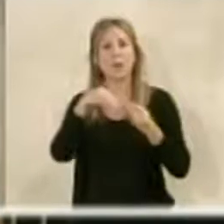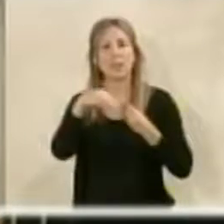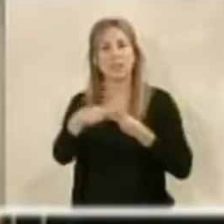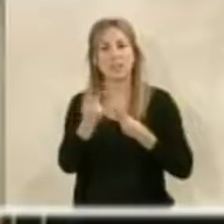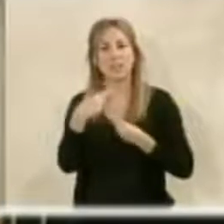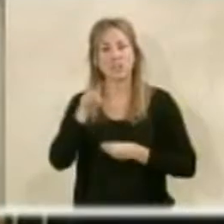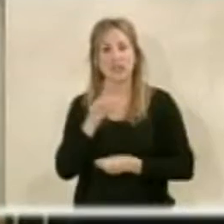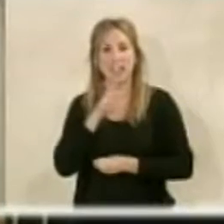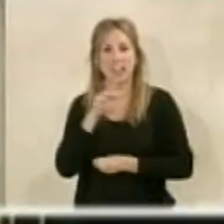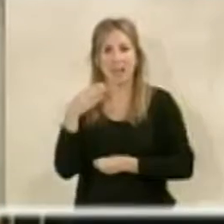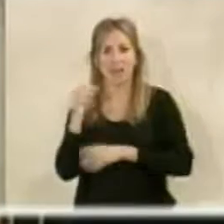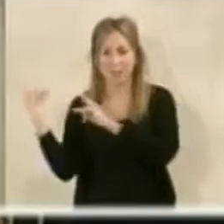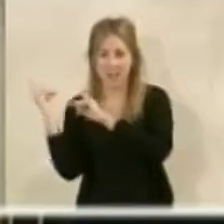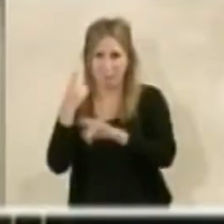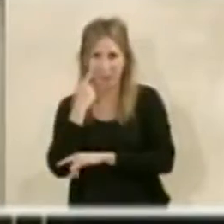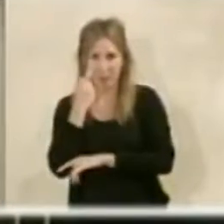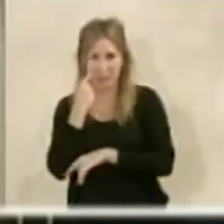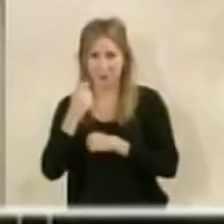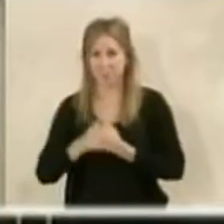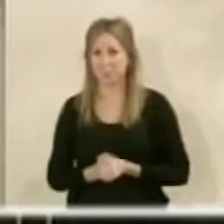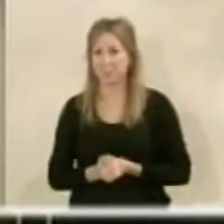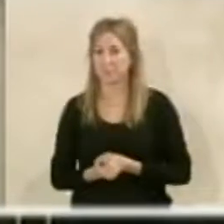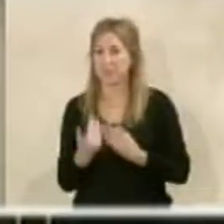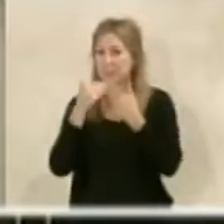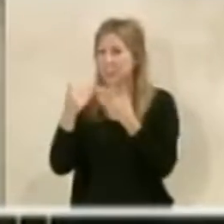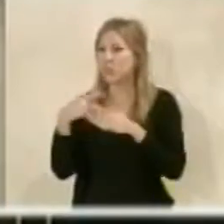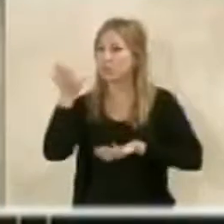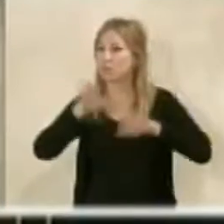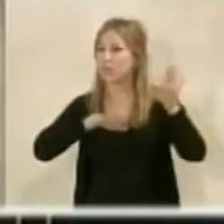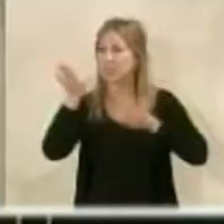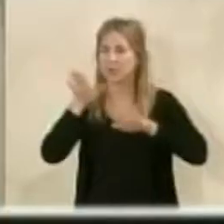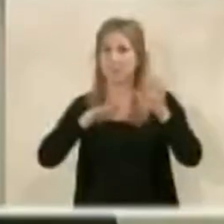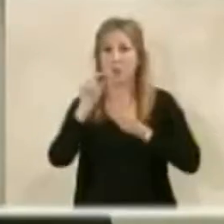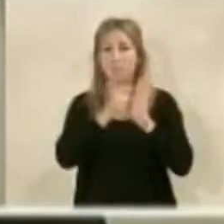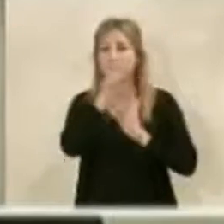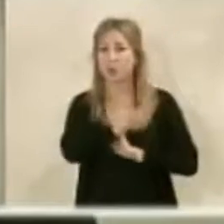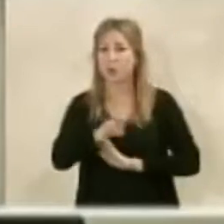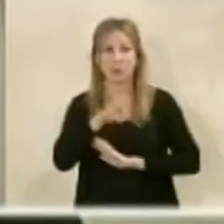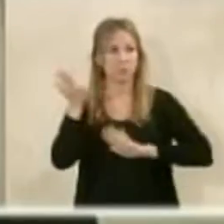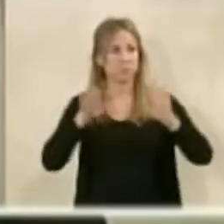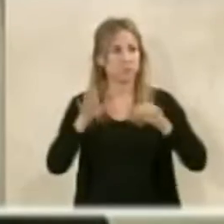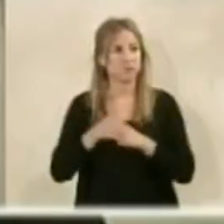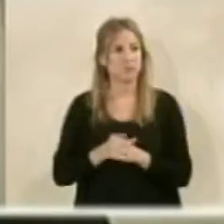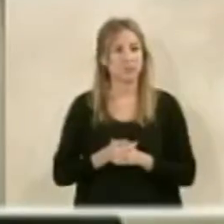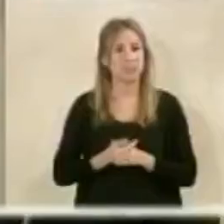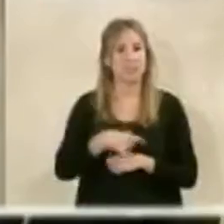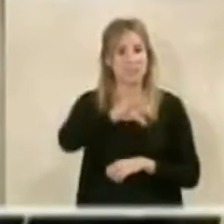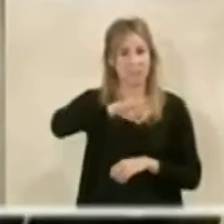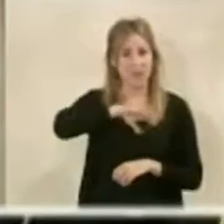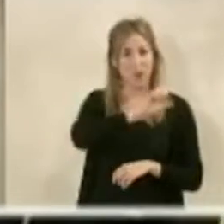centros comerciales La Rambla de Almería SL. Muchas gracias. ¿Alguna intervención al segundo punto? Sí, señor Esteban.